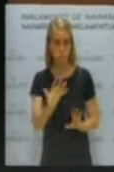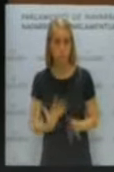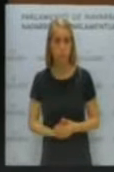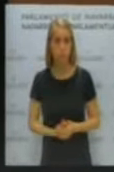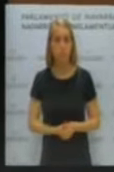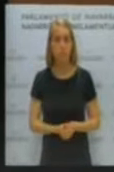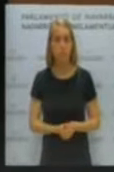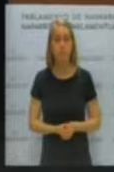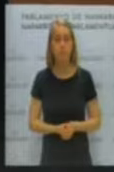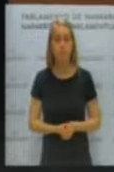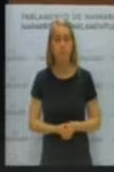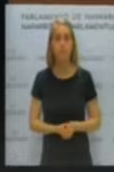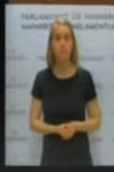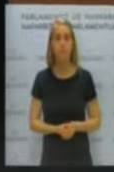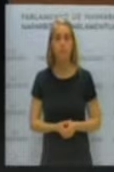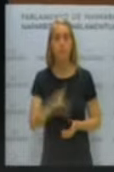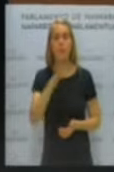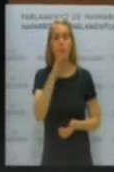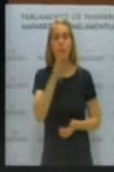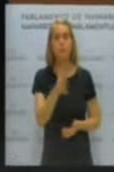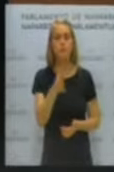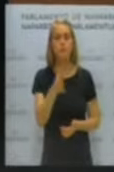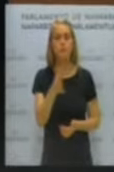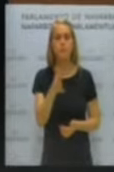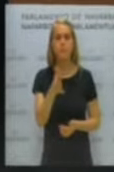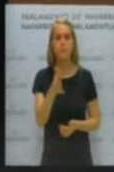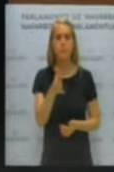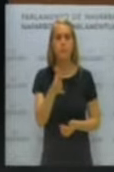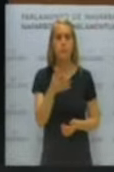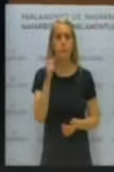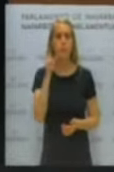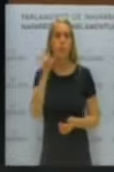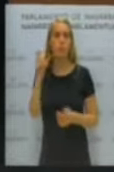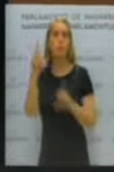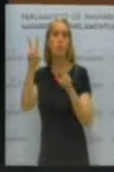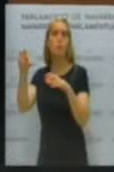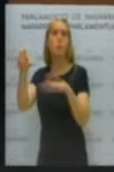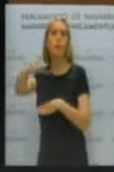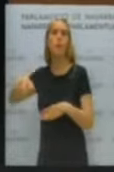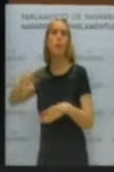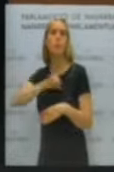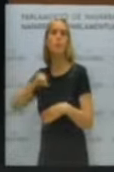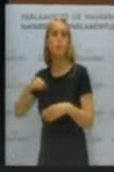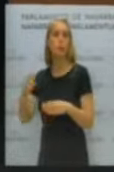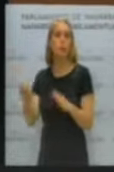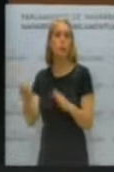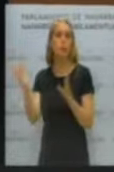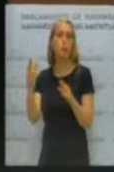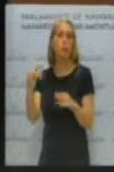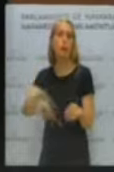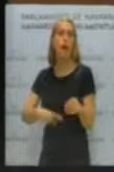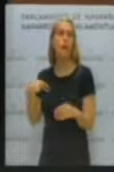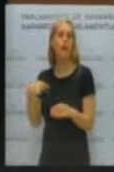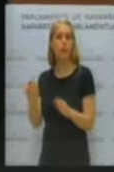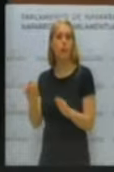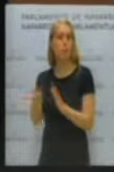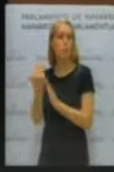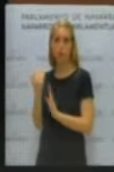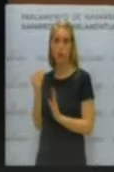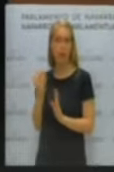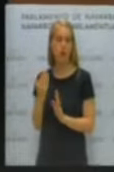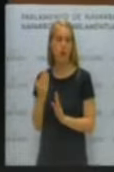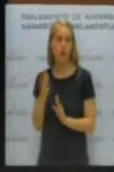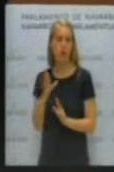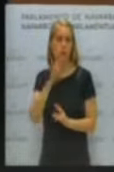que suprimió esa indeterminada alusión a lugares privados de forma genérica, yo creo que para